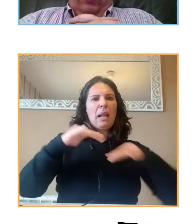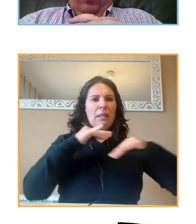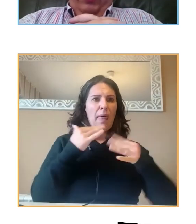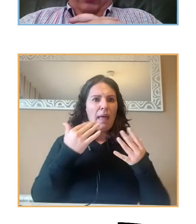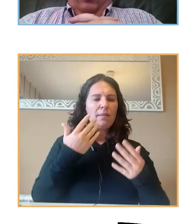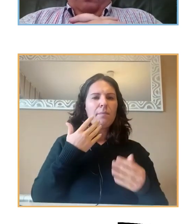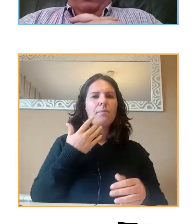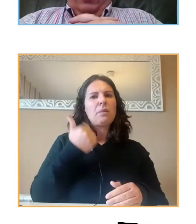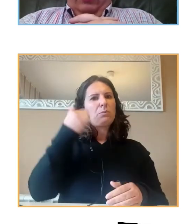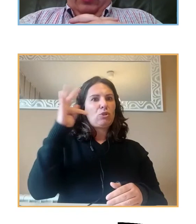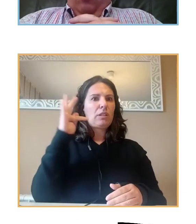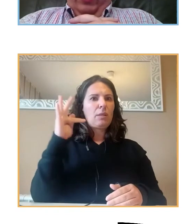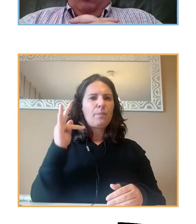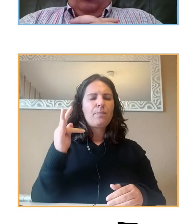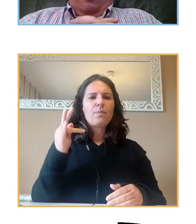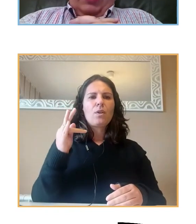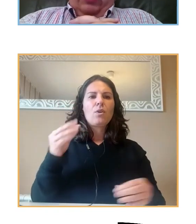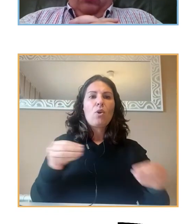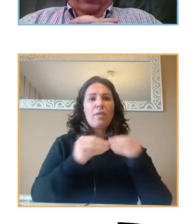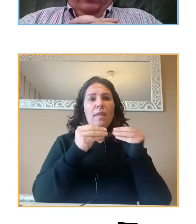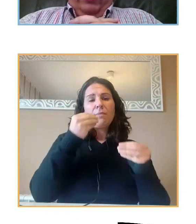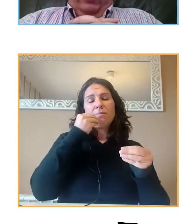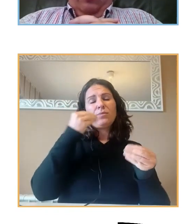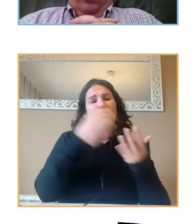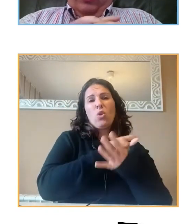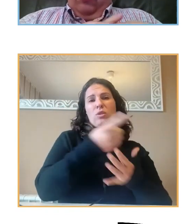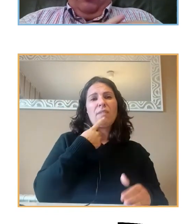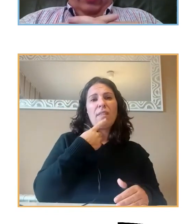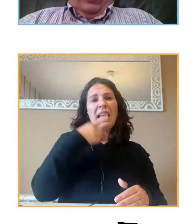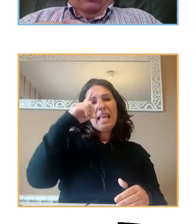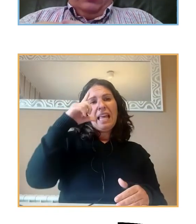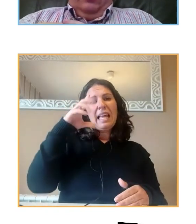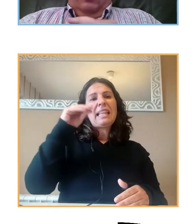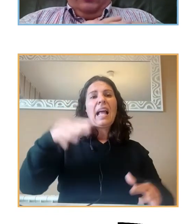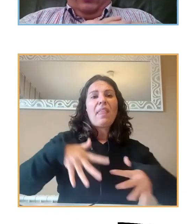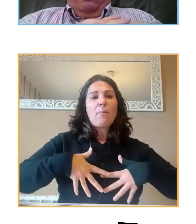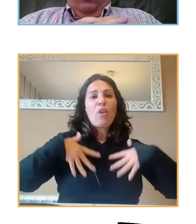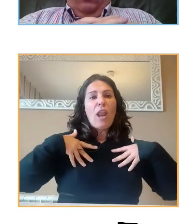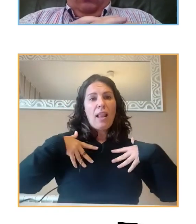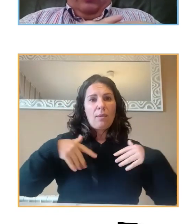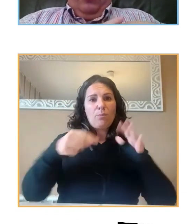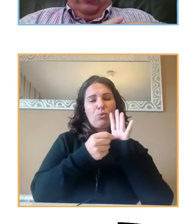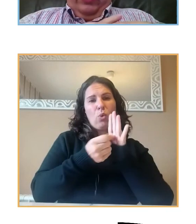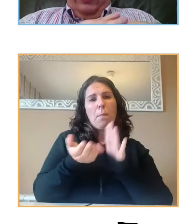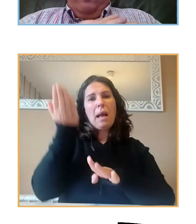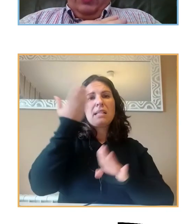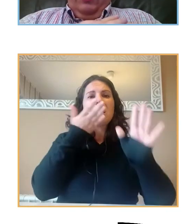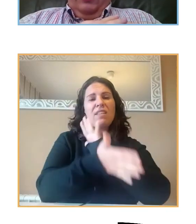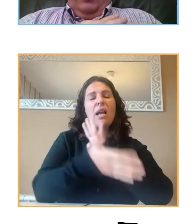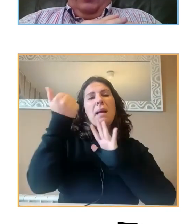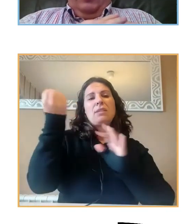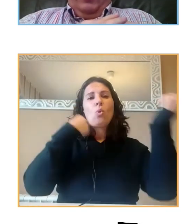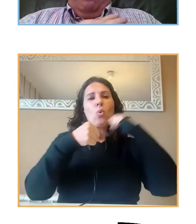literatura. Normalmente, las mujeres puntuan más alto en inteligencia emocional lo que podría estar a la base, que tienen mejores conductas prosociales,